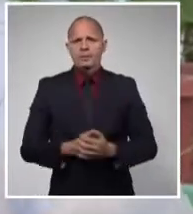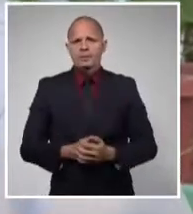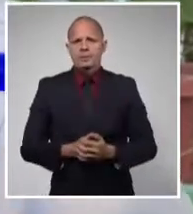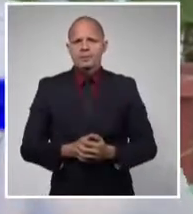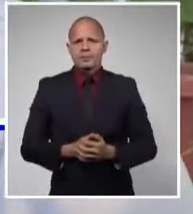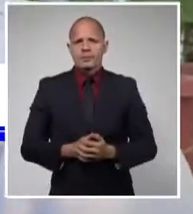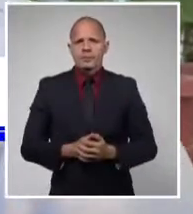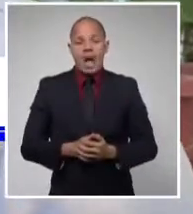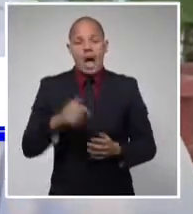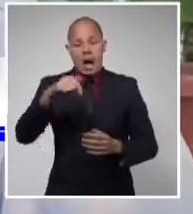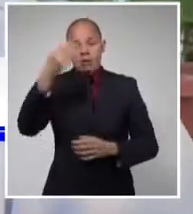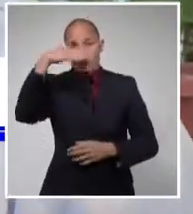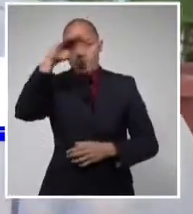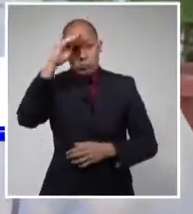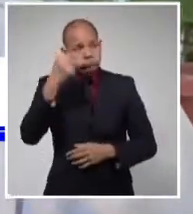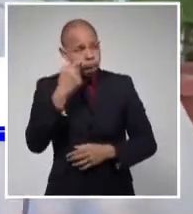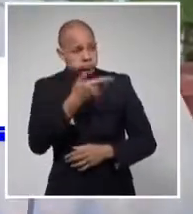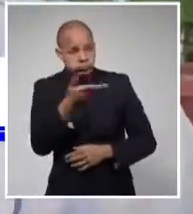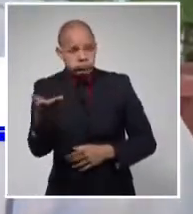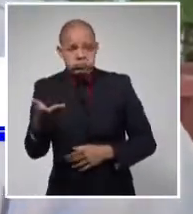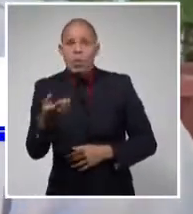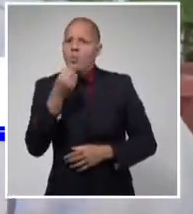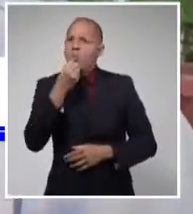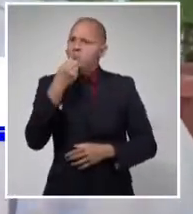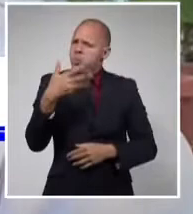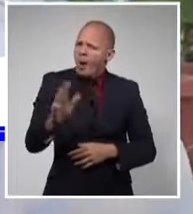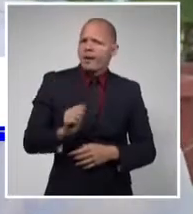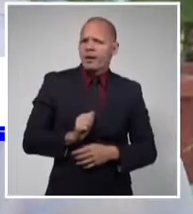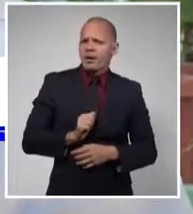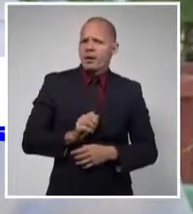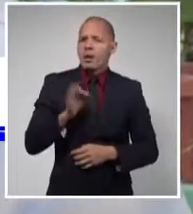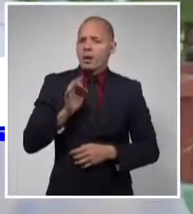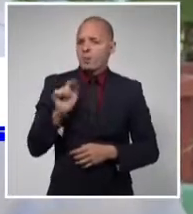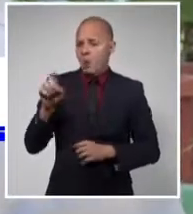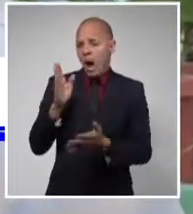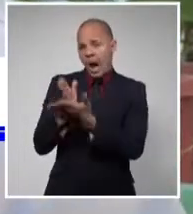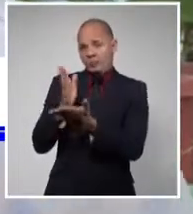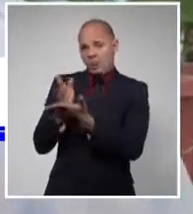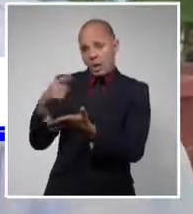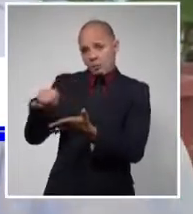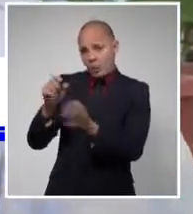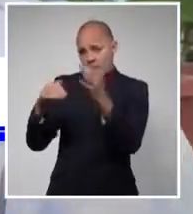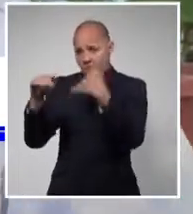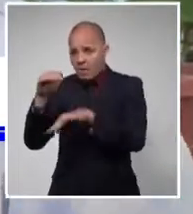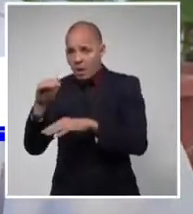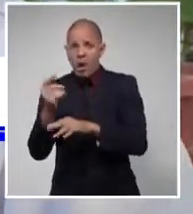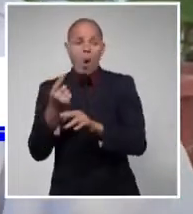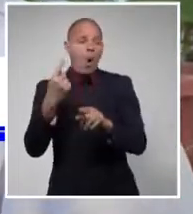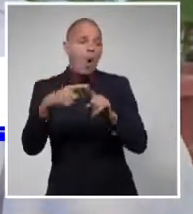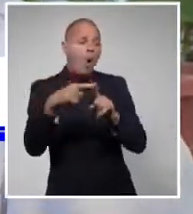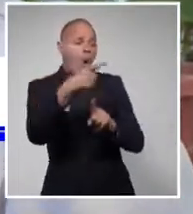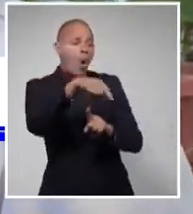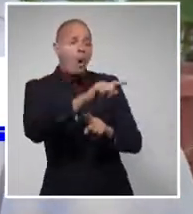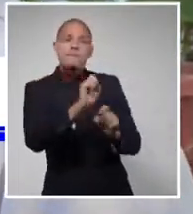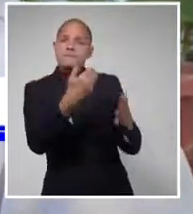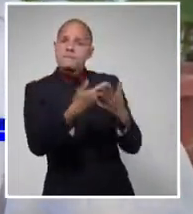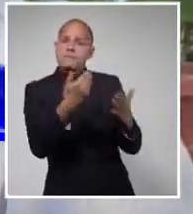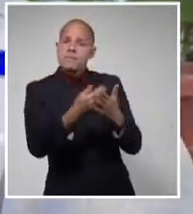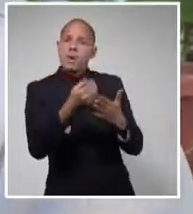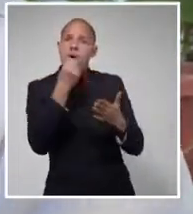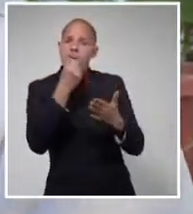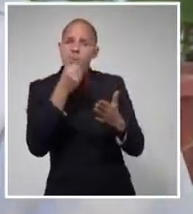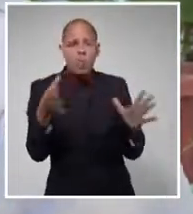potencialidades, hay muchas oportunidades en esa relación entre las empresas que pueden garantizar ese